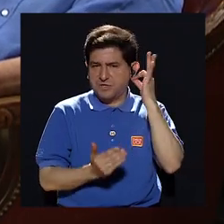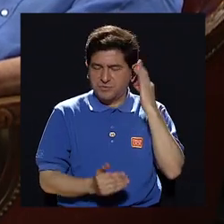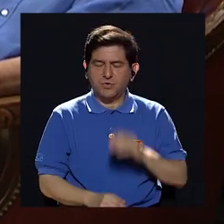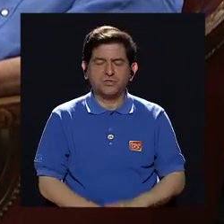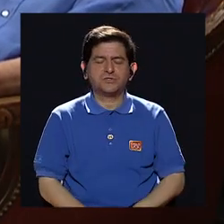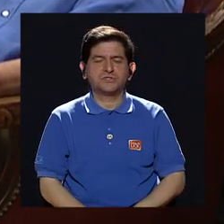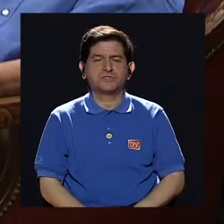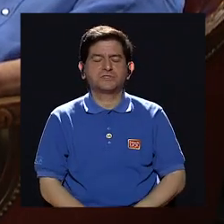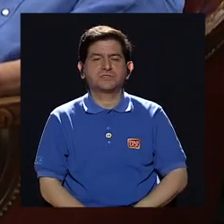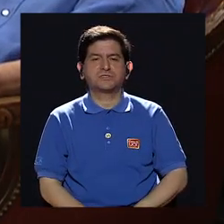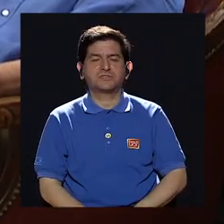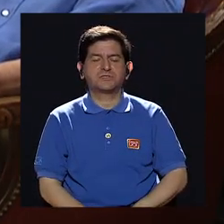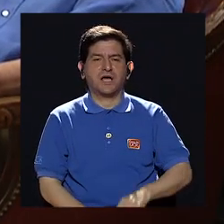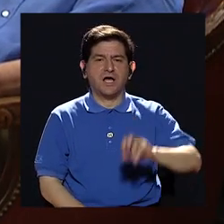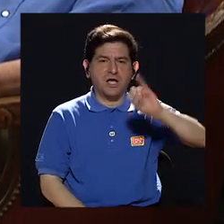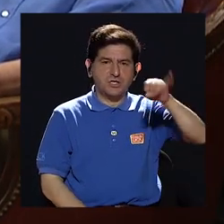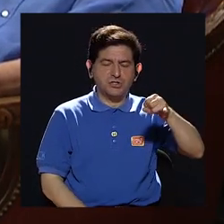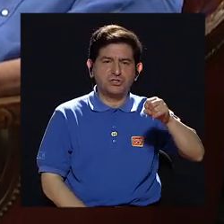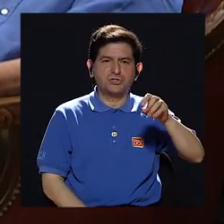John Bill. John Bill.